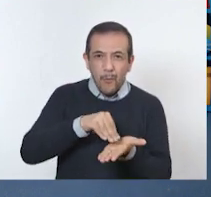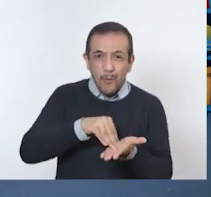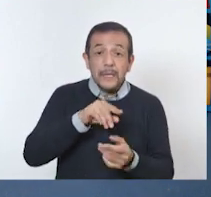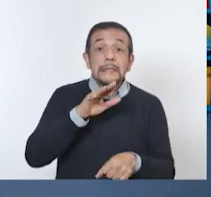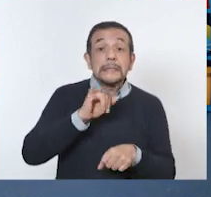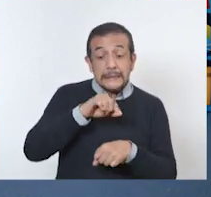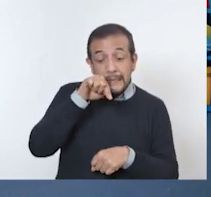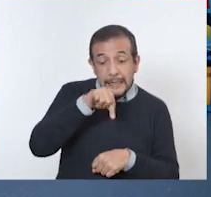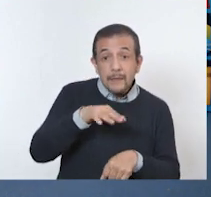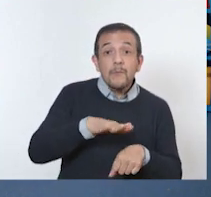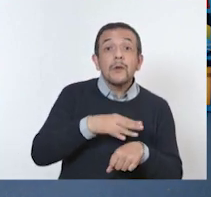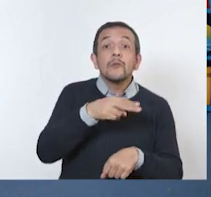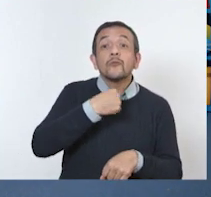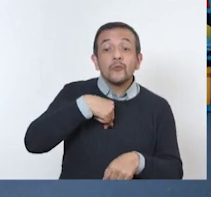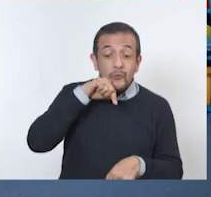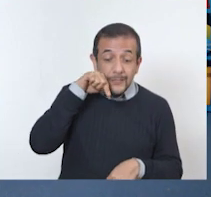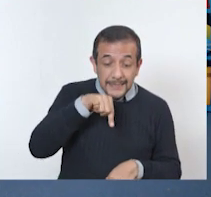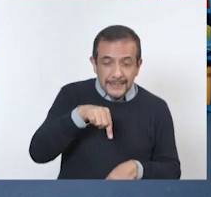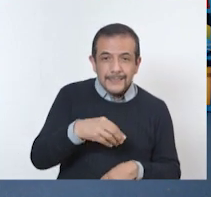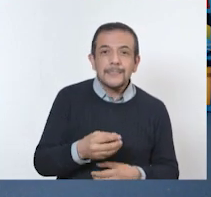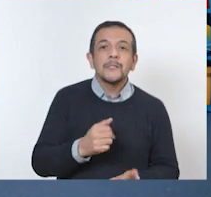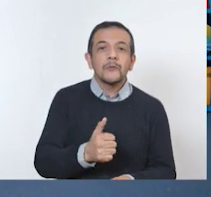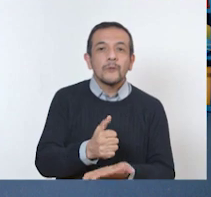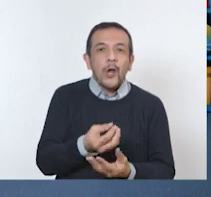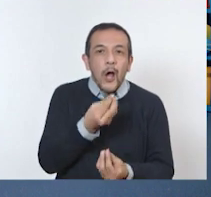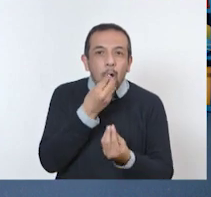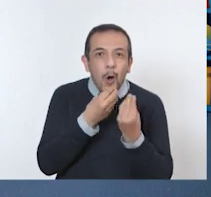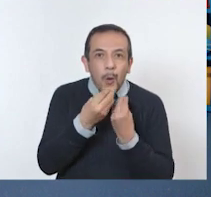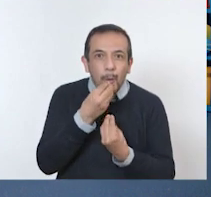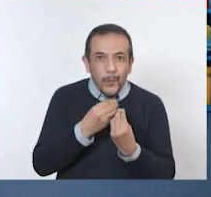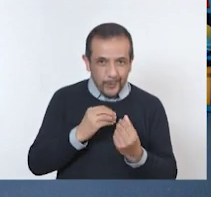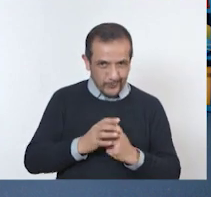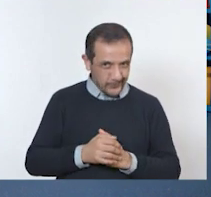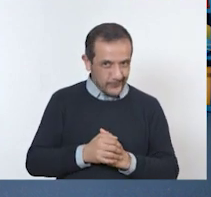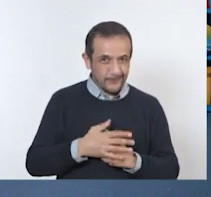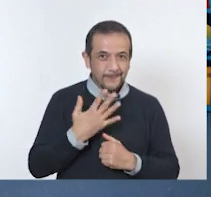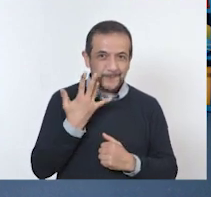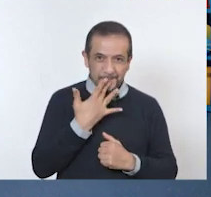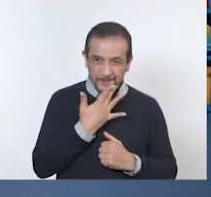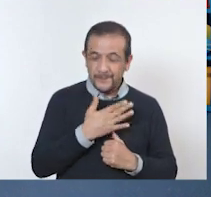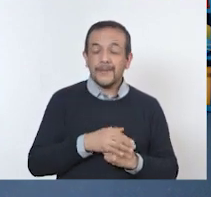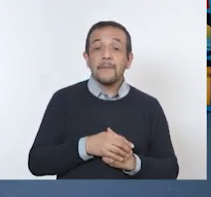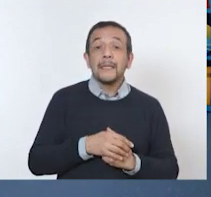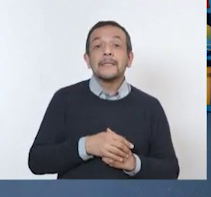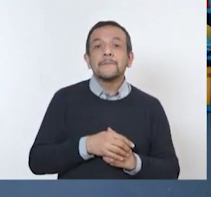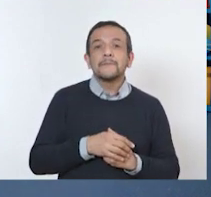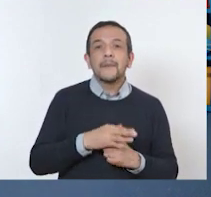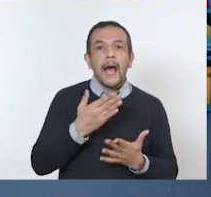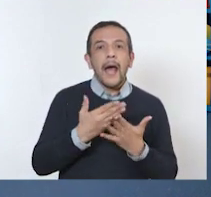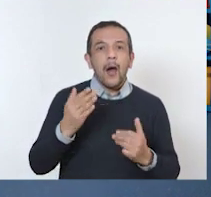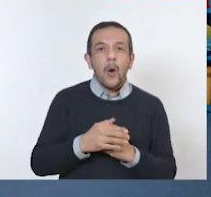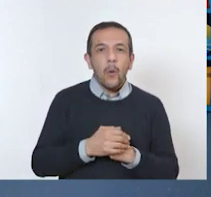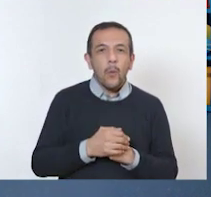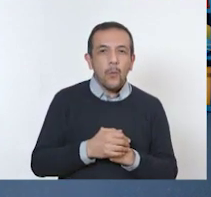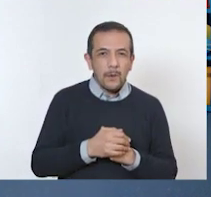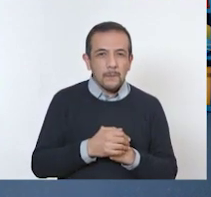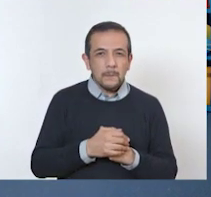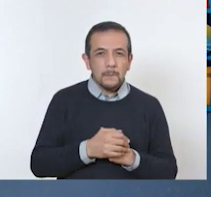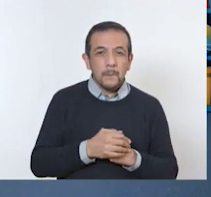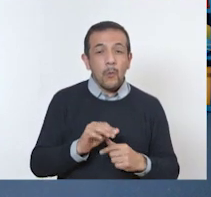los consumimos para nuestra alimentación. ¿Qué le parece si ahora nos vamos